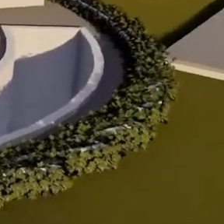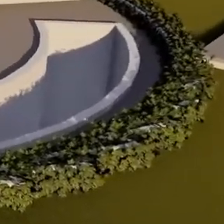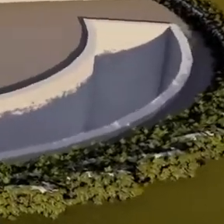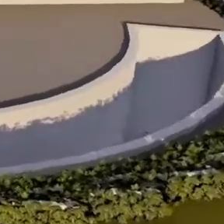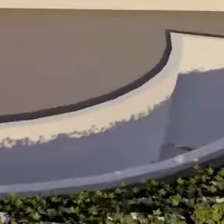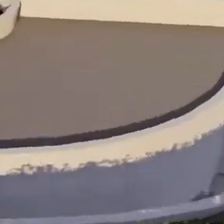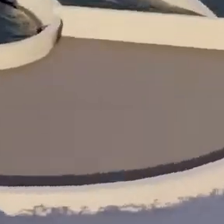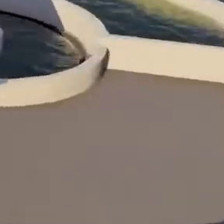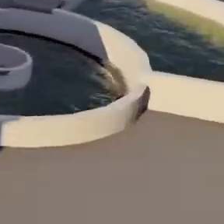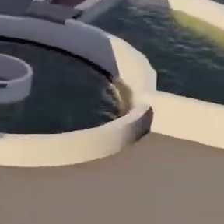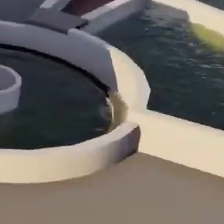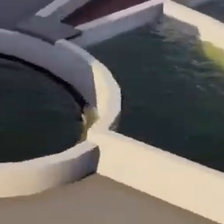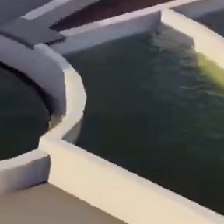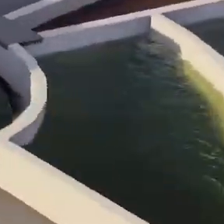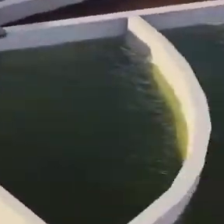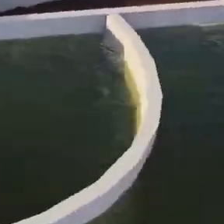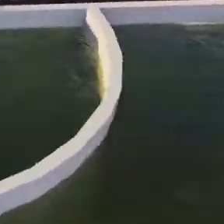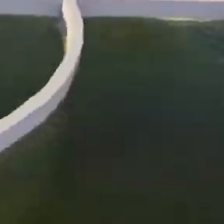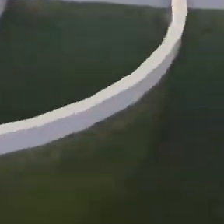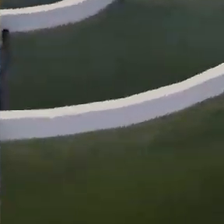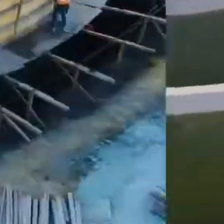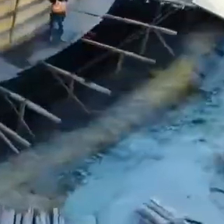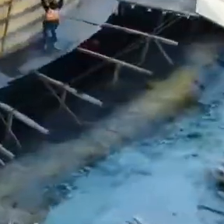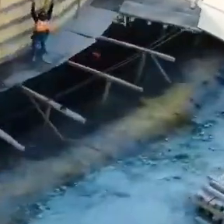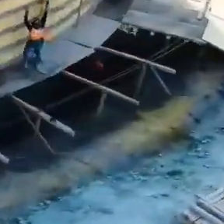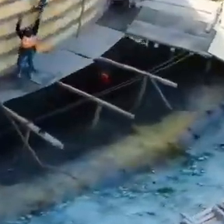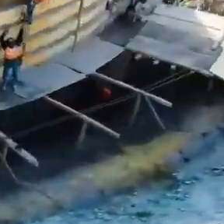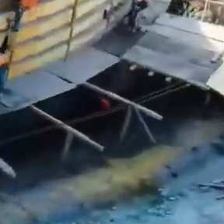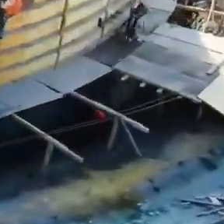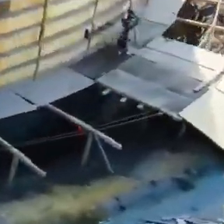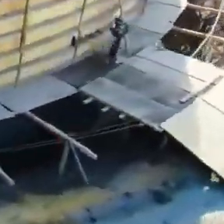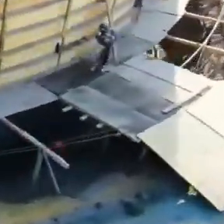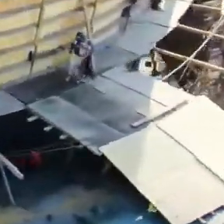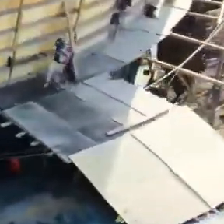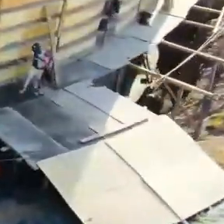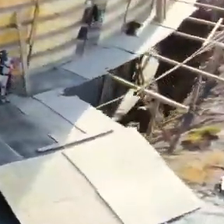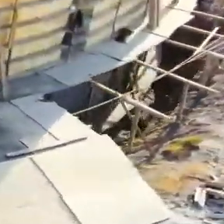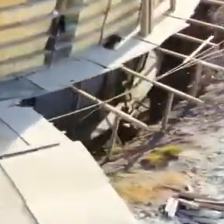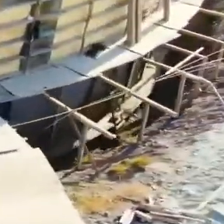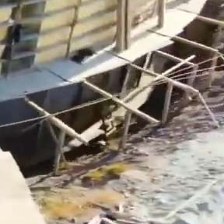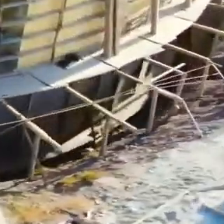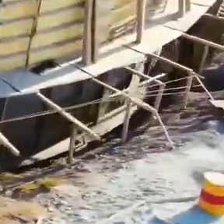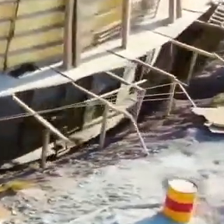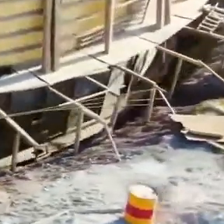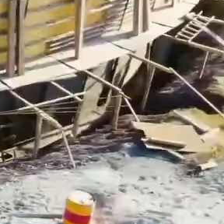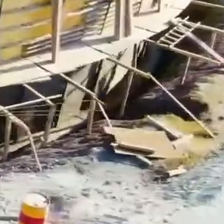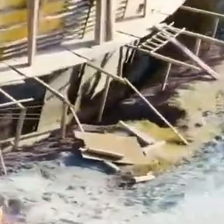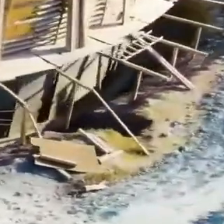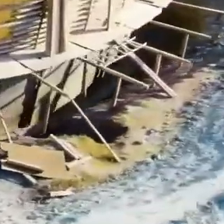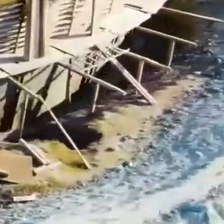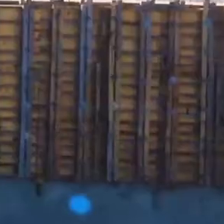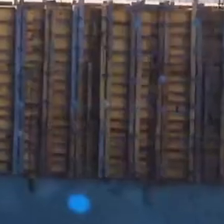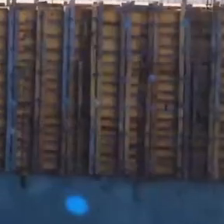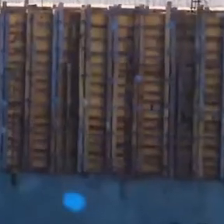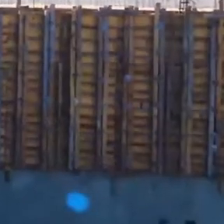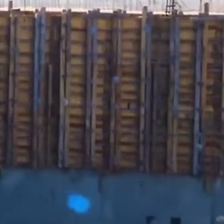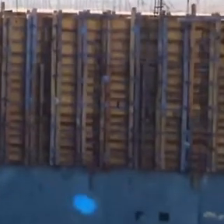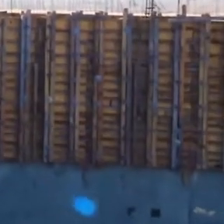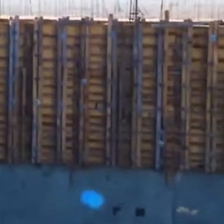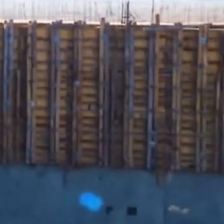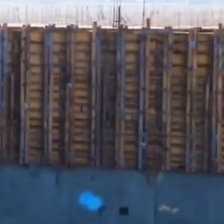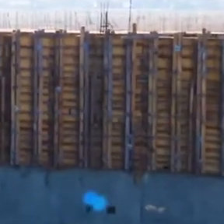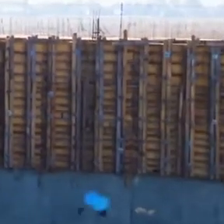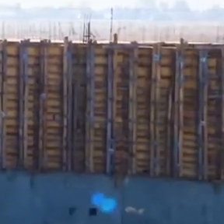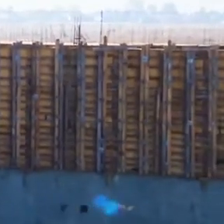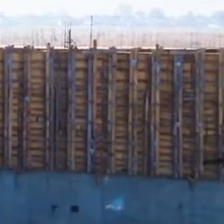redes hidráulicas y sanitarias generales se ejecuta el habilitado de acero de refuerzo en la segunda sección de muros perimetrales del